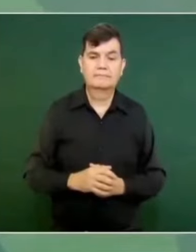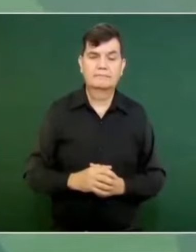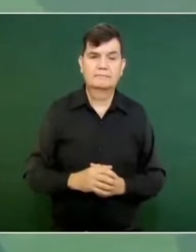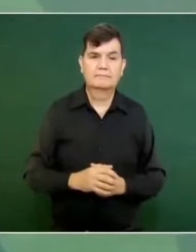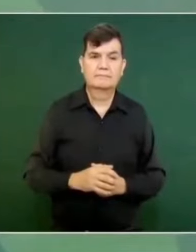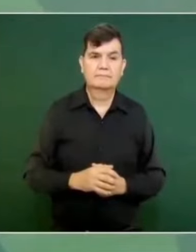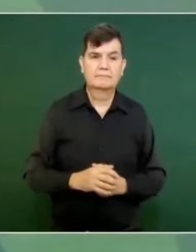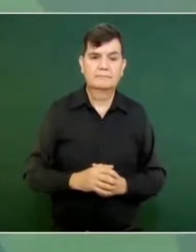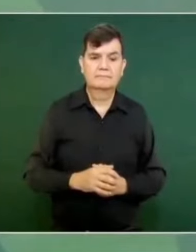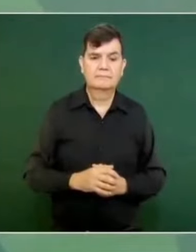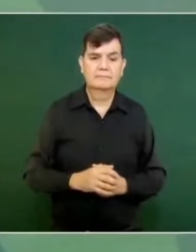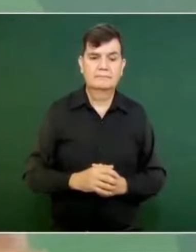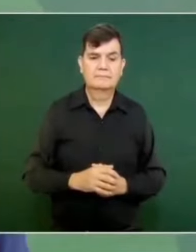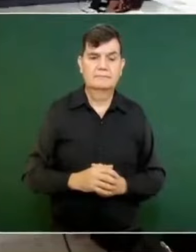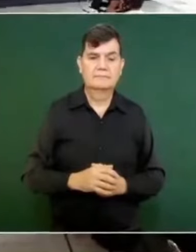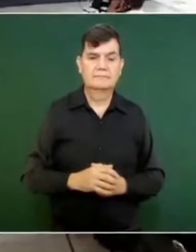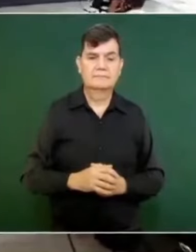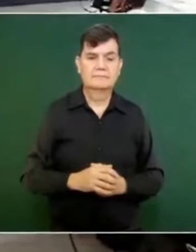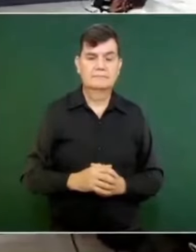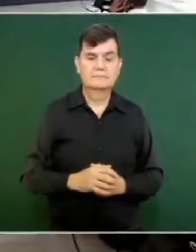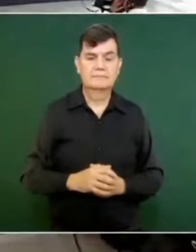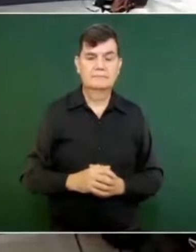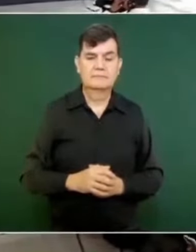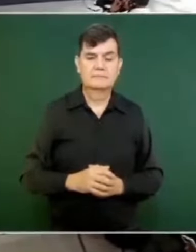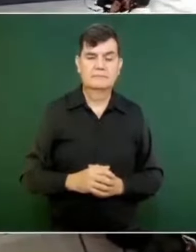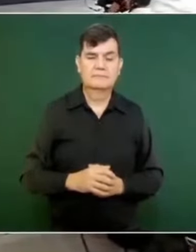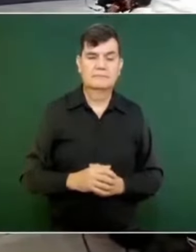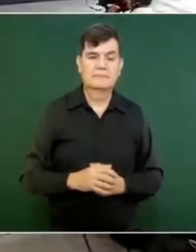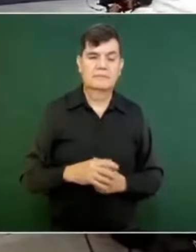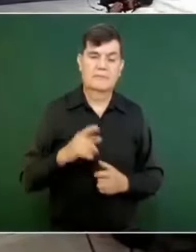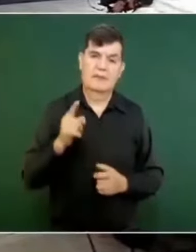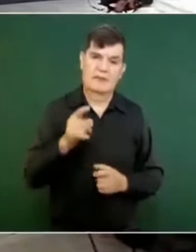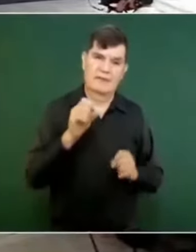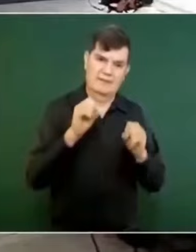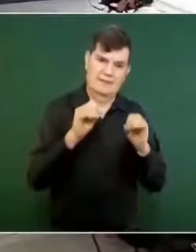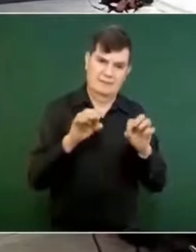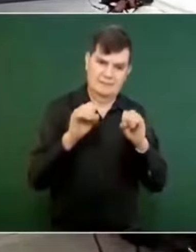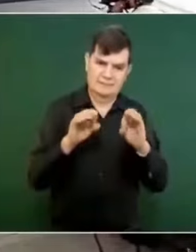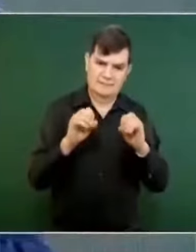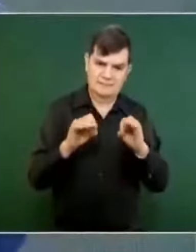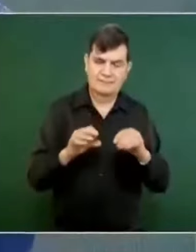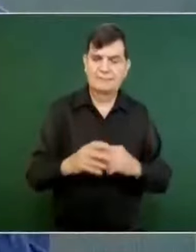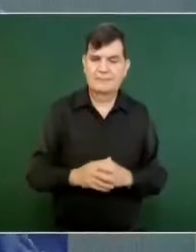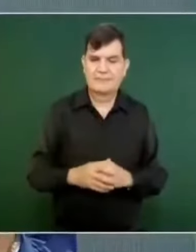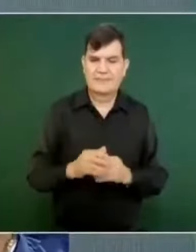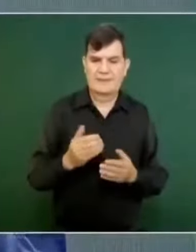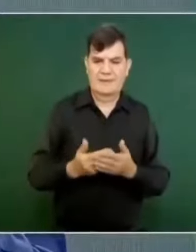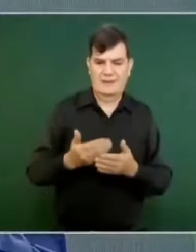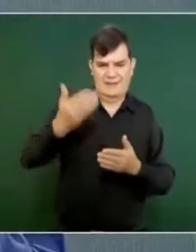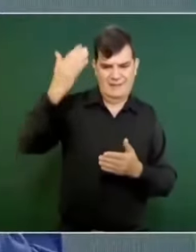Entonces, sí, en las oficinas antes